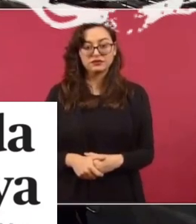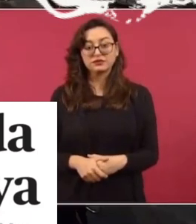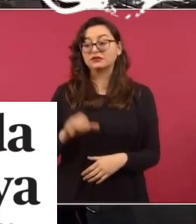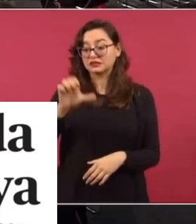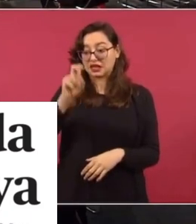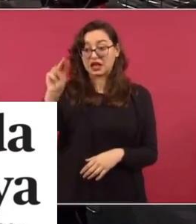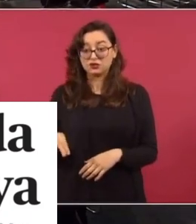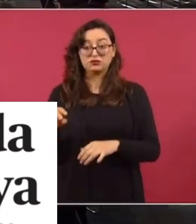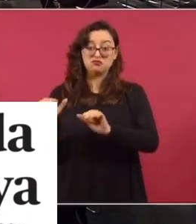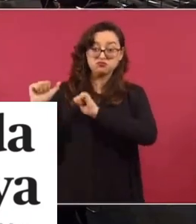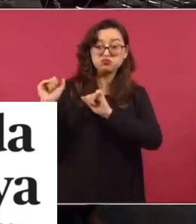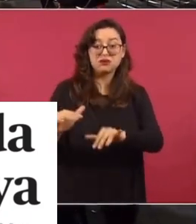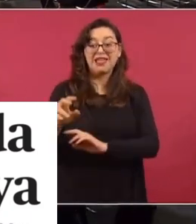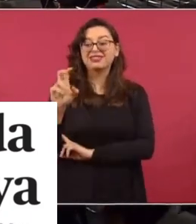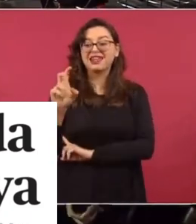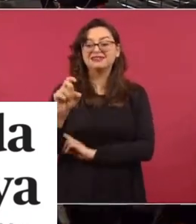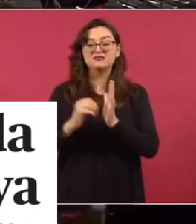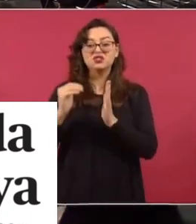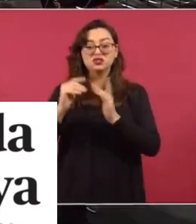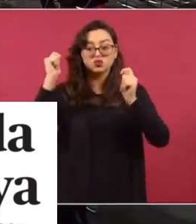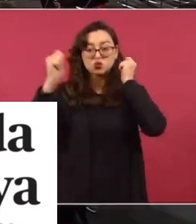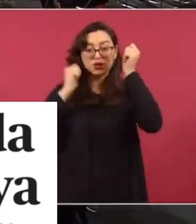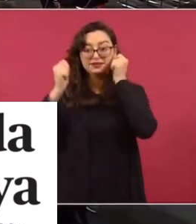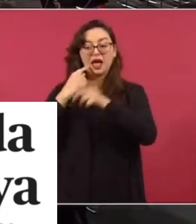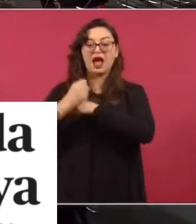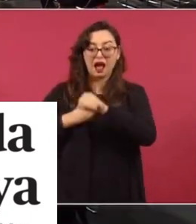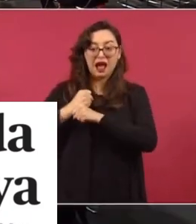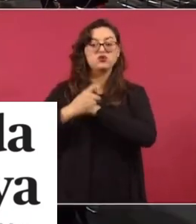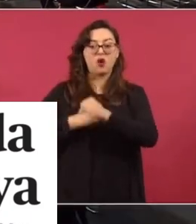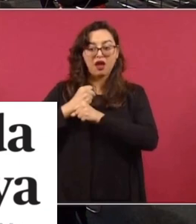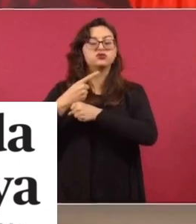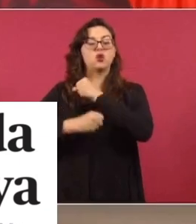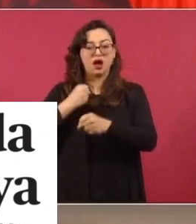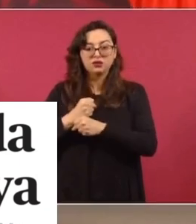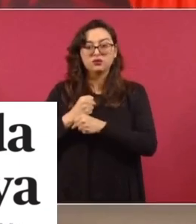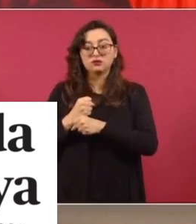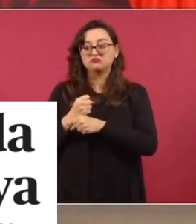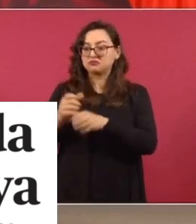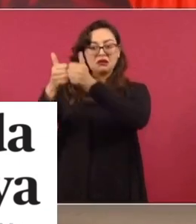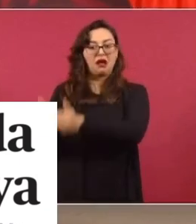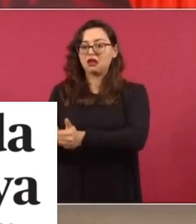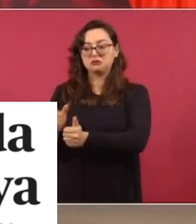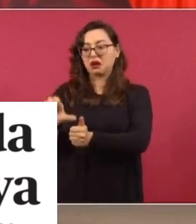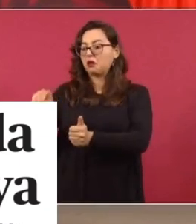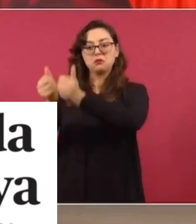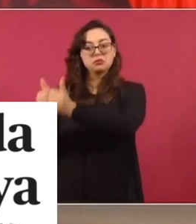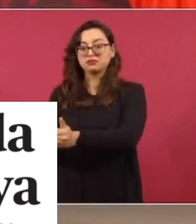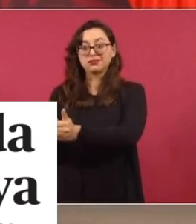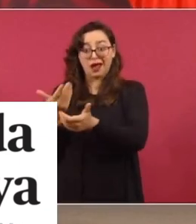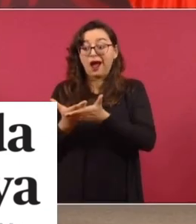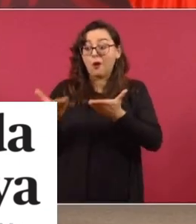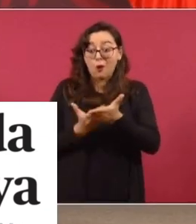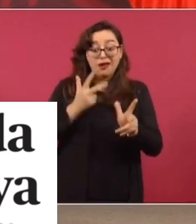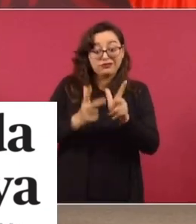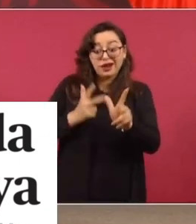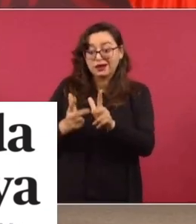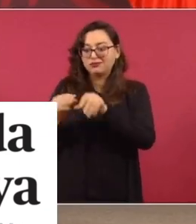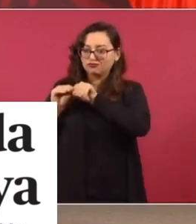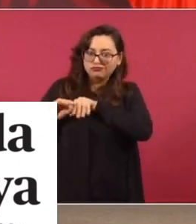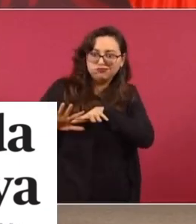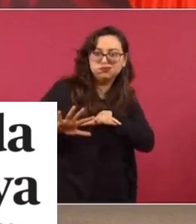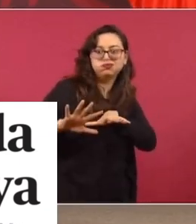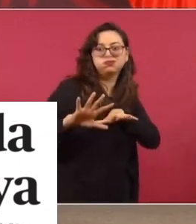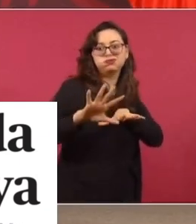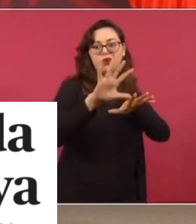30 millones de turistas y con el tren van a bajar, se van a